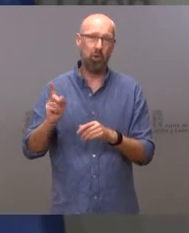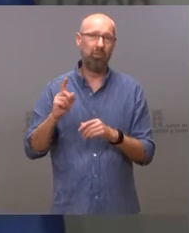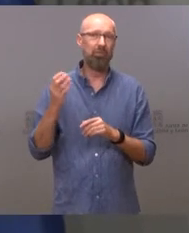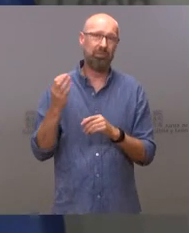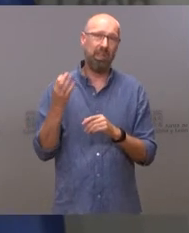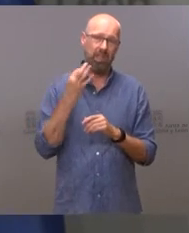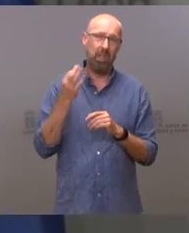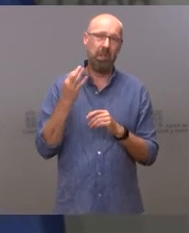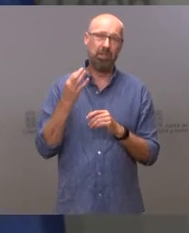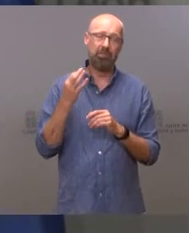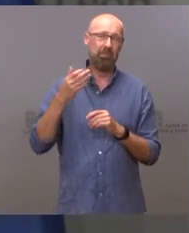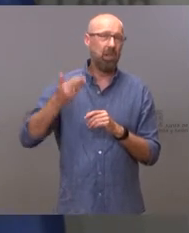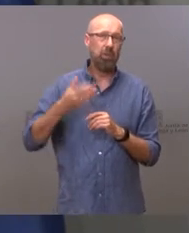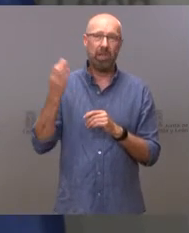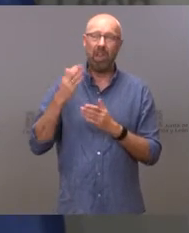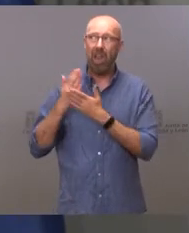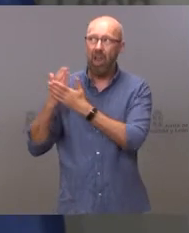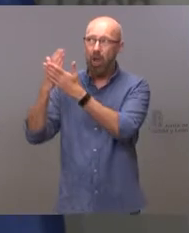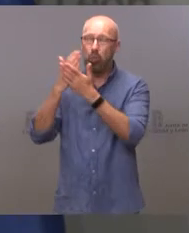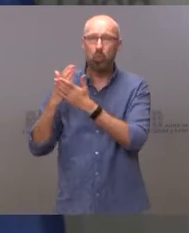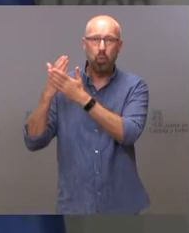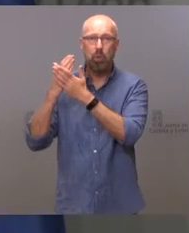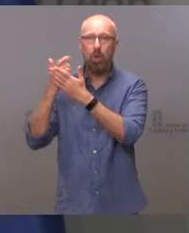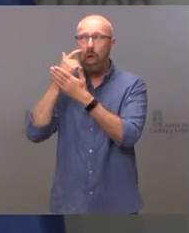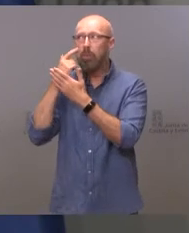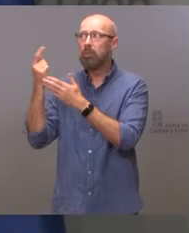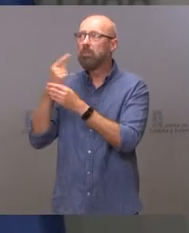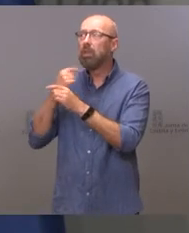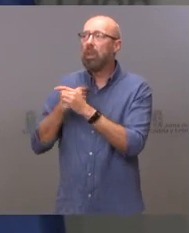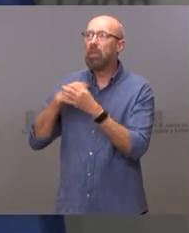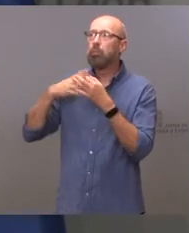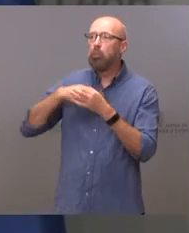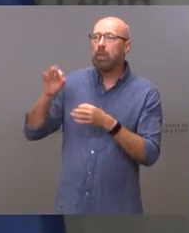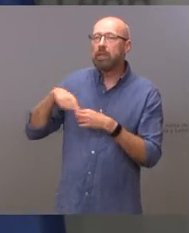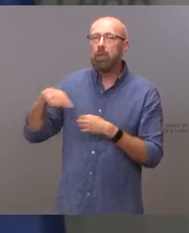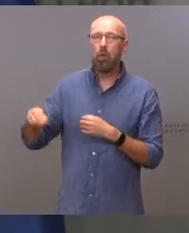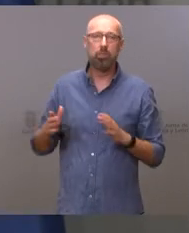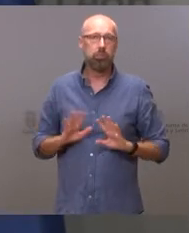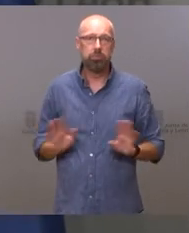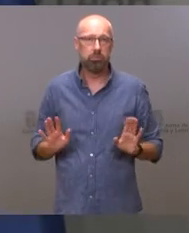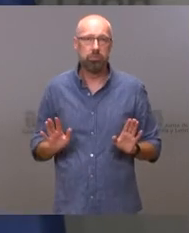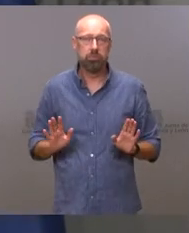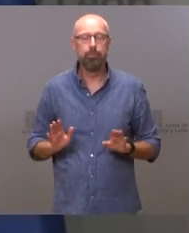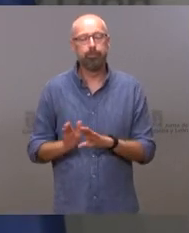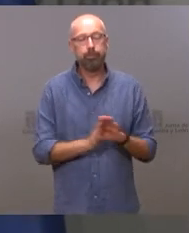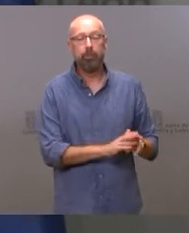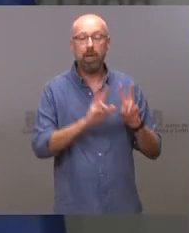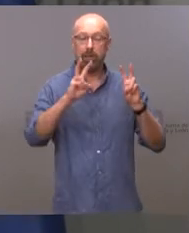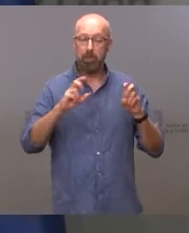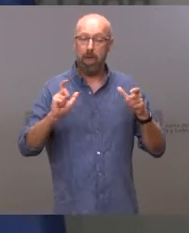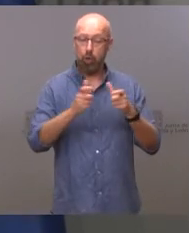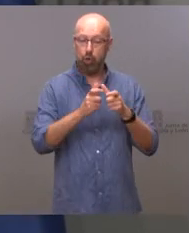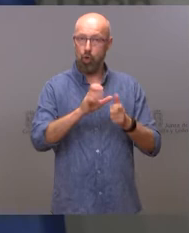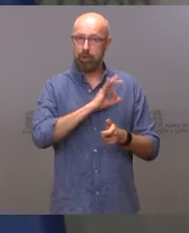que hay en este momento y de que Salud Pública nos dé una indicación. Sobre la posible reunión con el señor Tudanca.